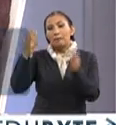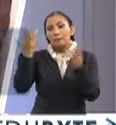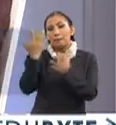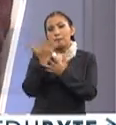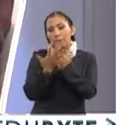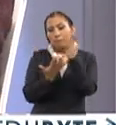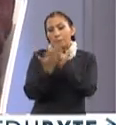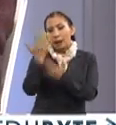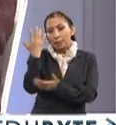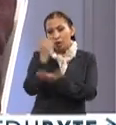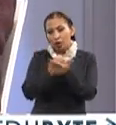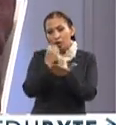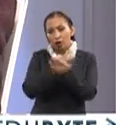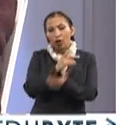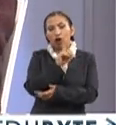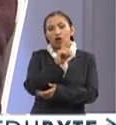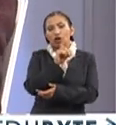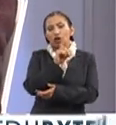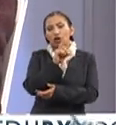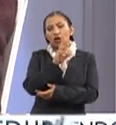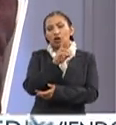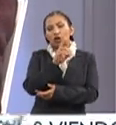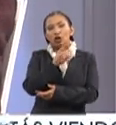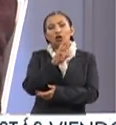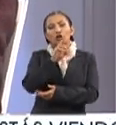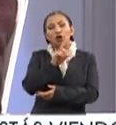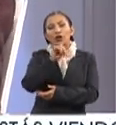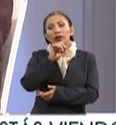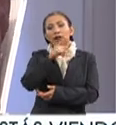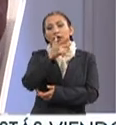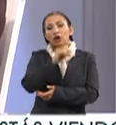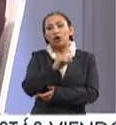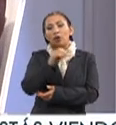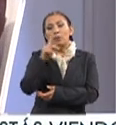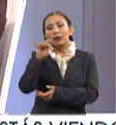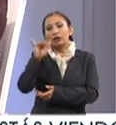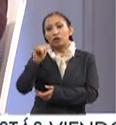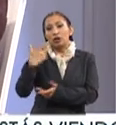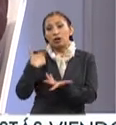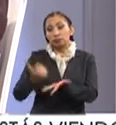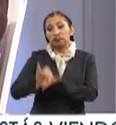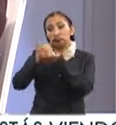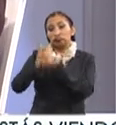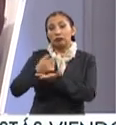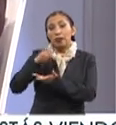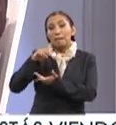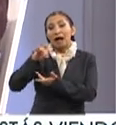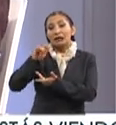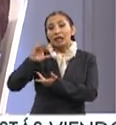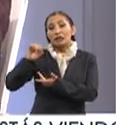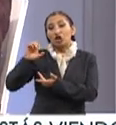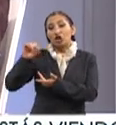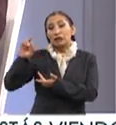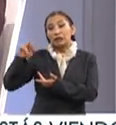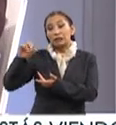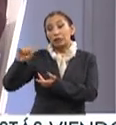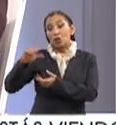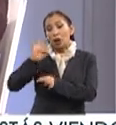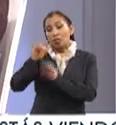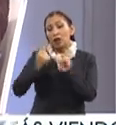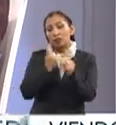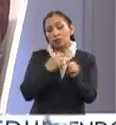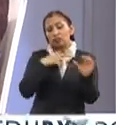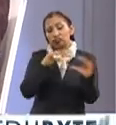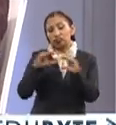Oro. Tenemos a Rodrigo Prieto, que es actualmente el cinefotógrafo de Martín Scorsese. Maravilloso. citar alguno, pero en realidad tenemos 40 años